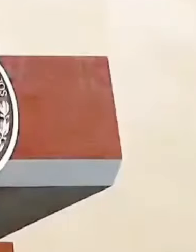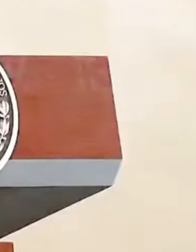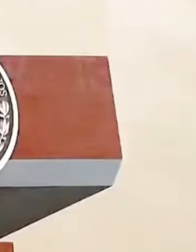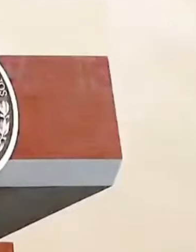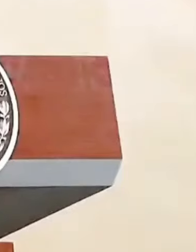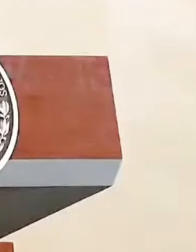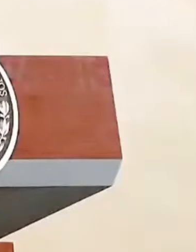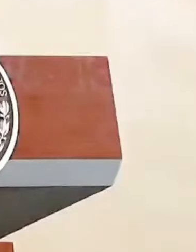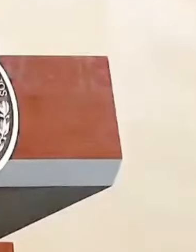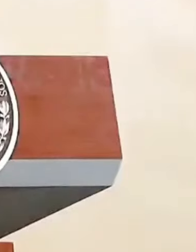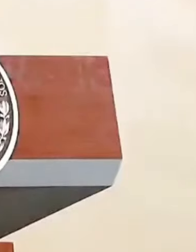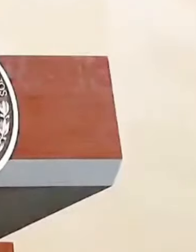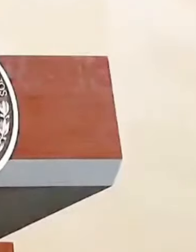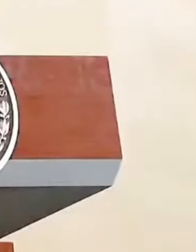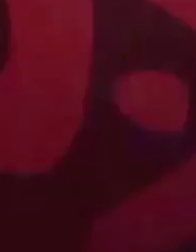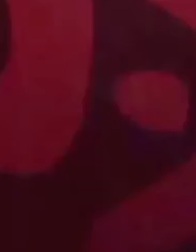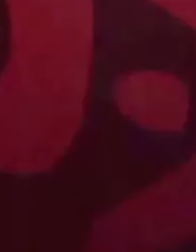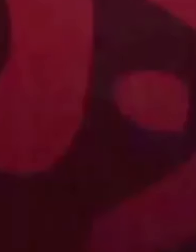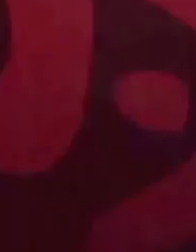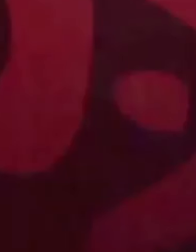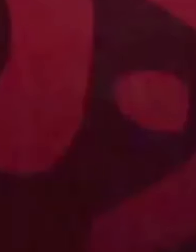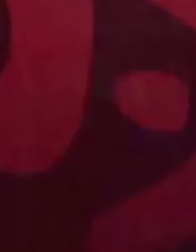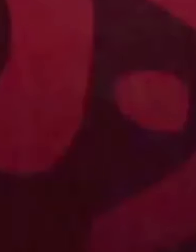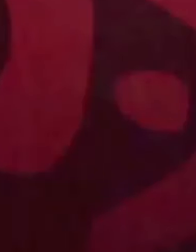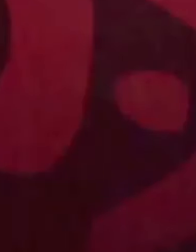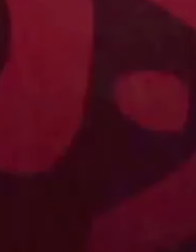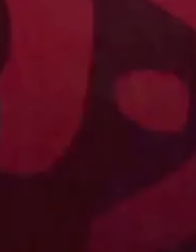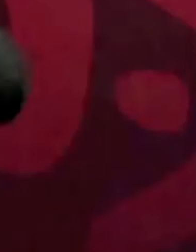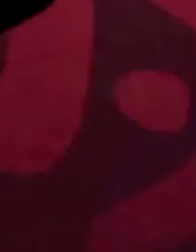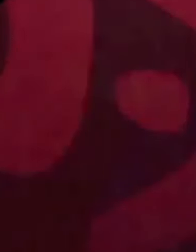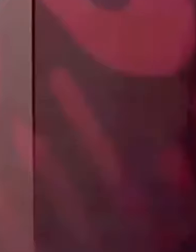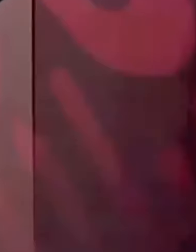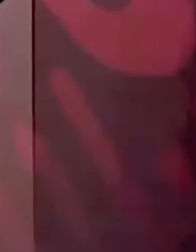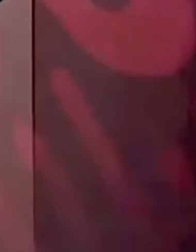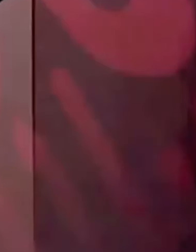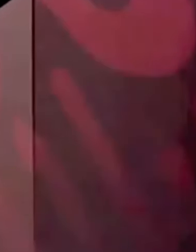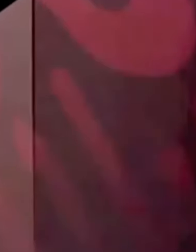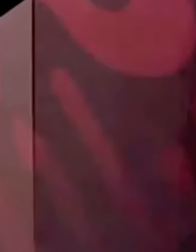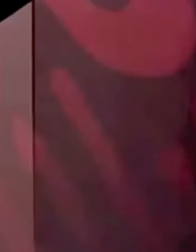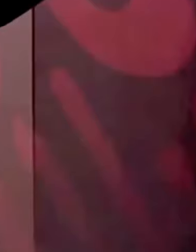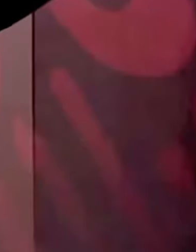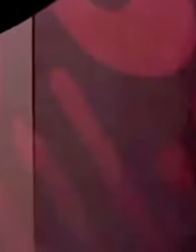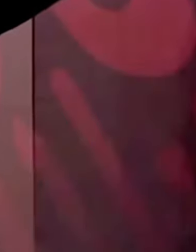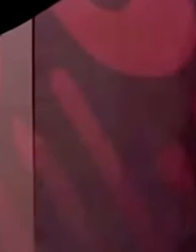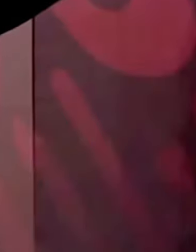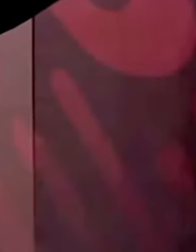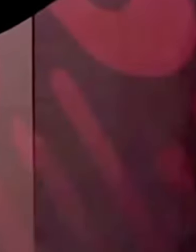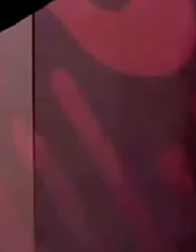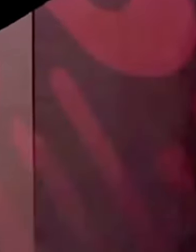Me llamó mucho la atención, porque si era apócrifo, pues ese es el